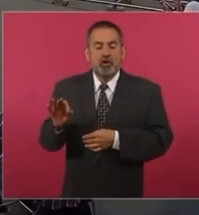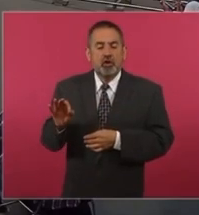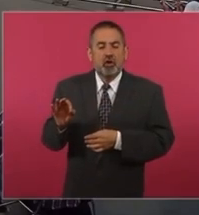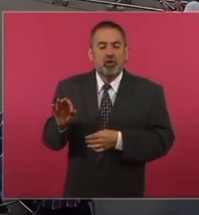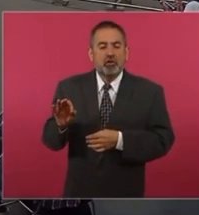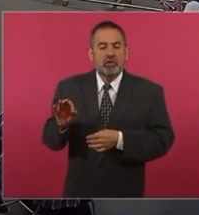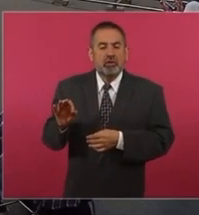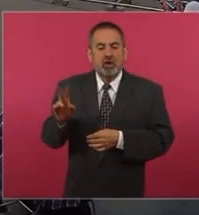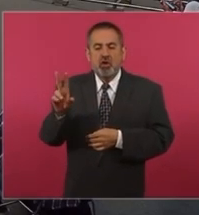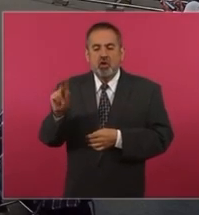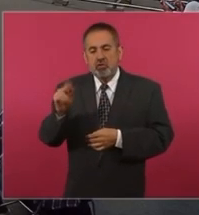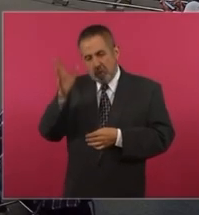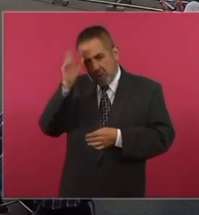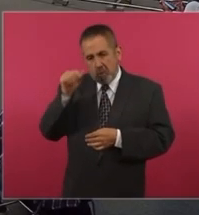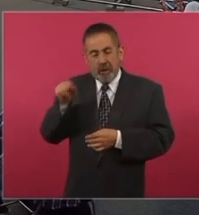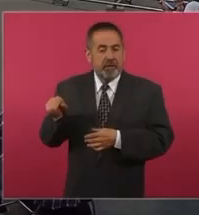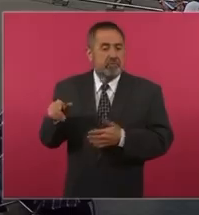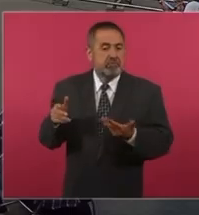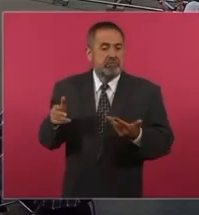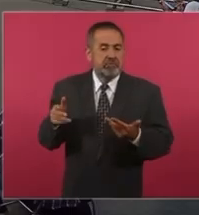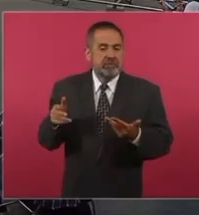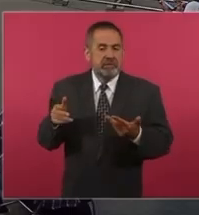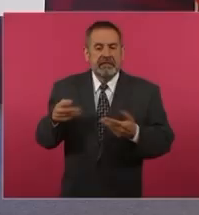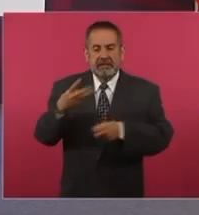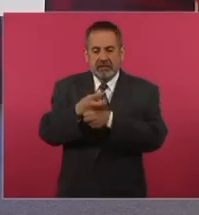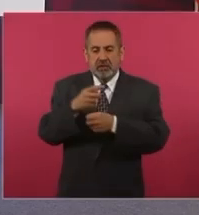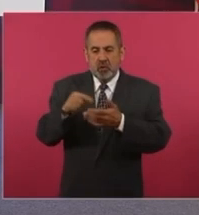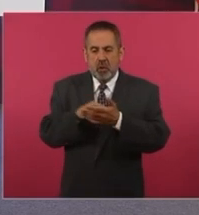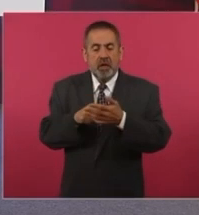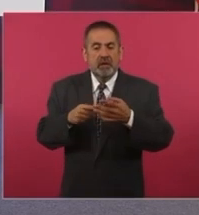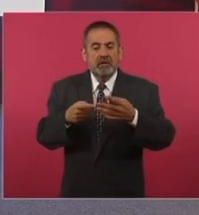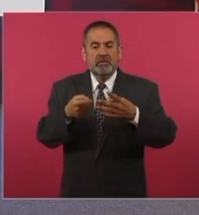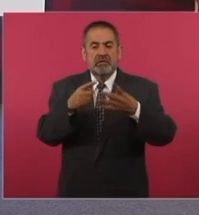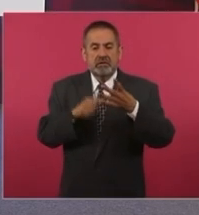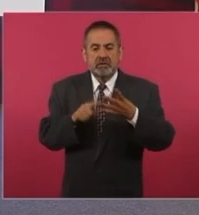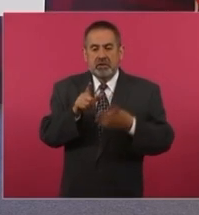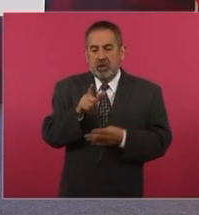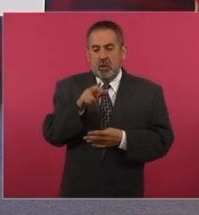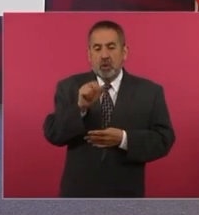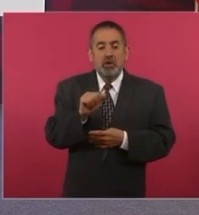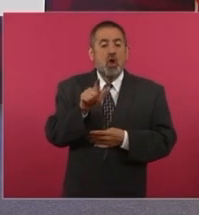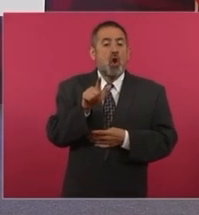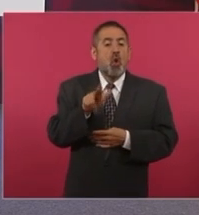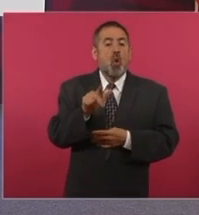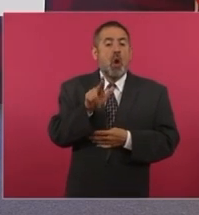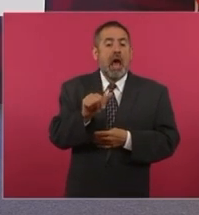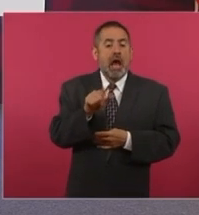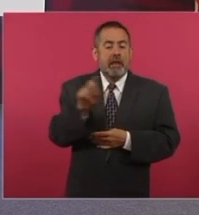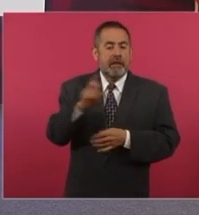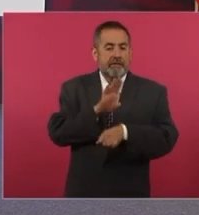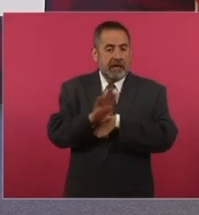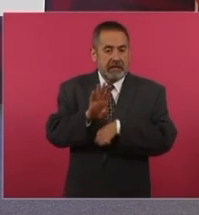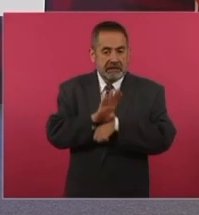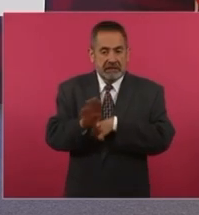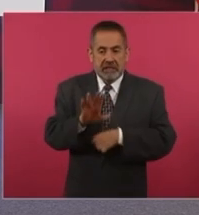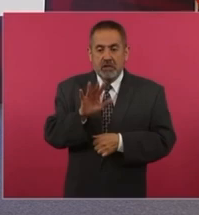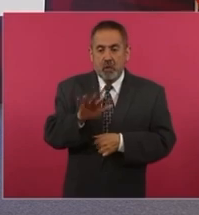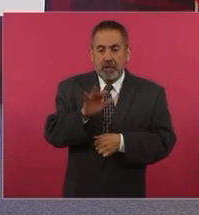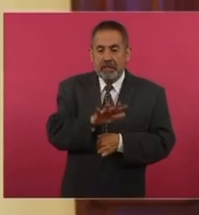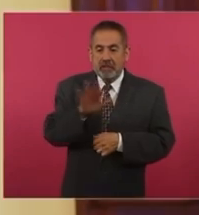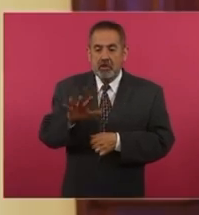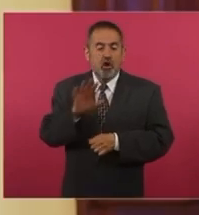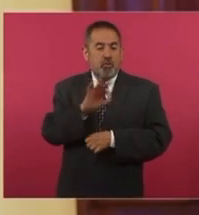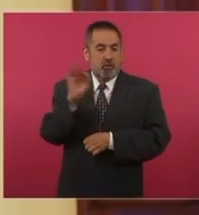desaprobación y está en tercer lugar. luego Luis Ignacio Lula da Silva, de Brasil, tiene el 55